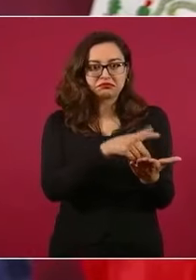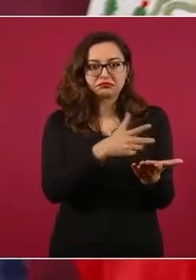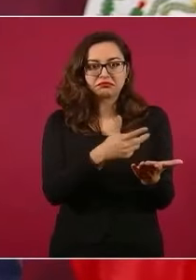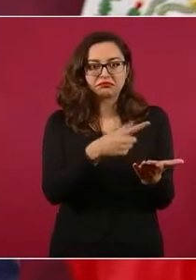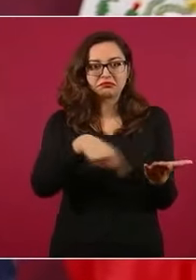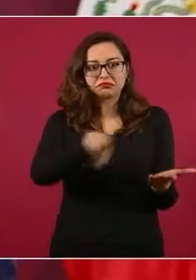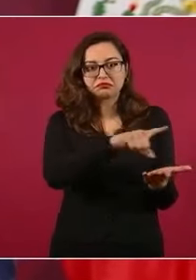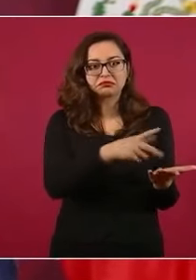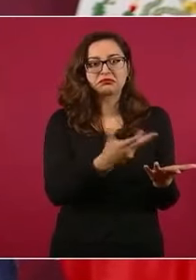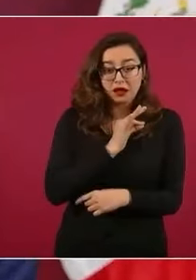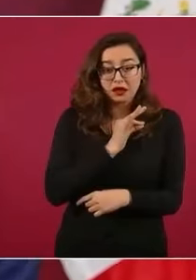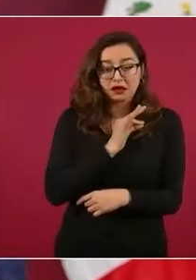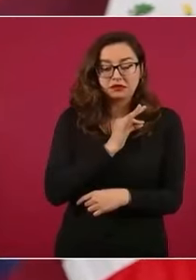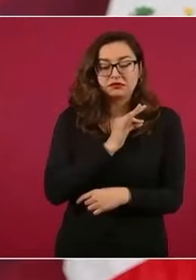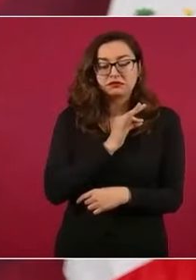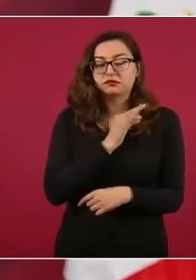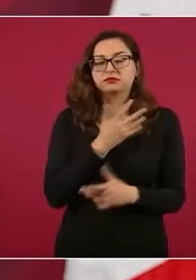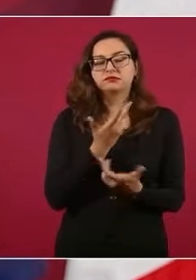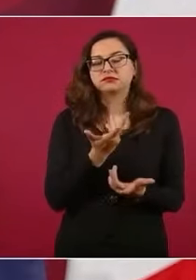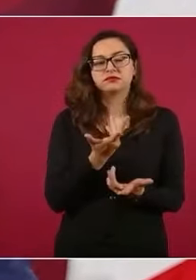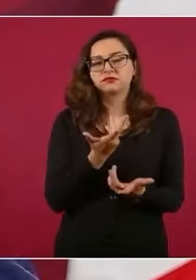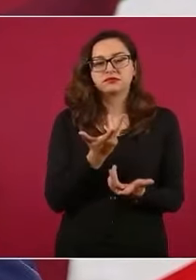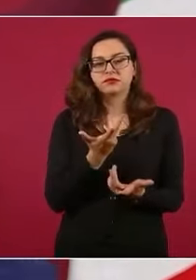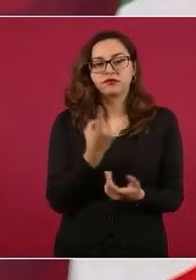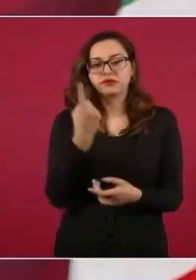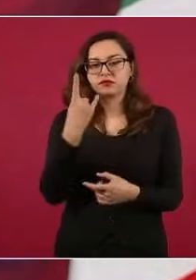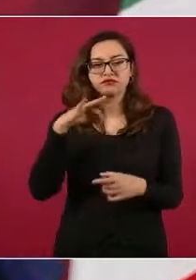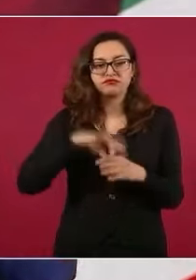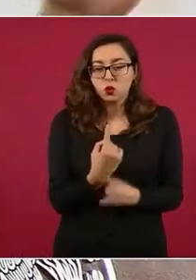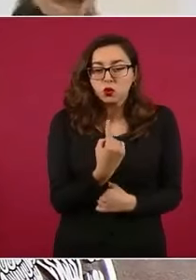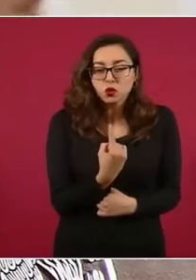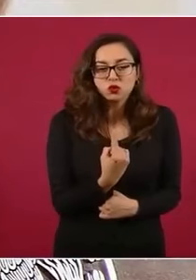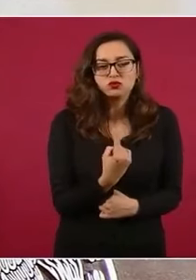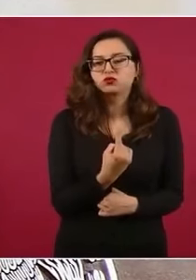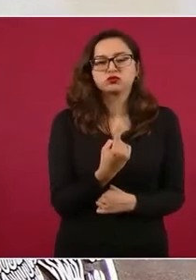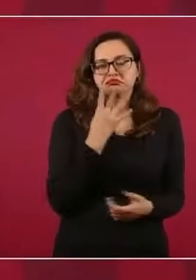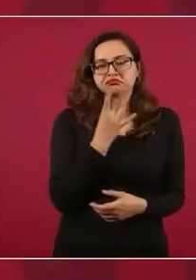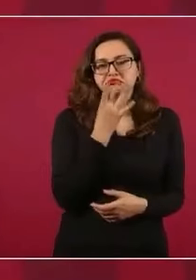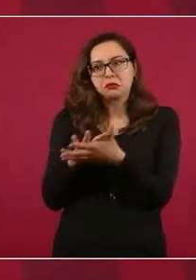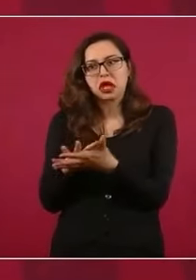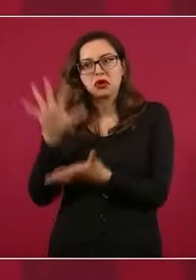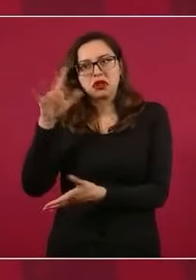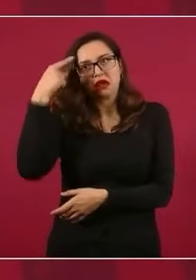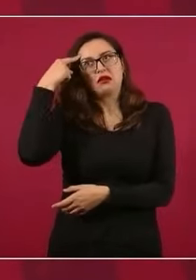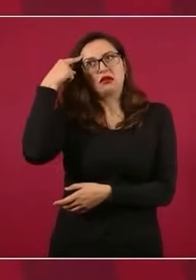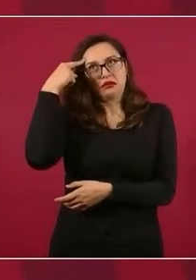perdería por un voto o no fuese un voto la diferencia, fuese más, pero ya hay muchos que,